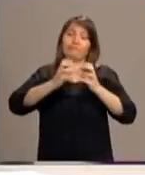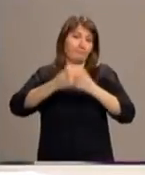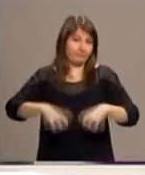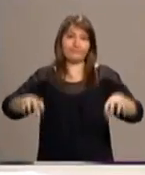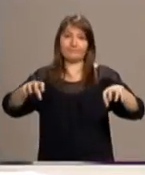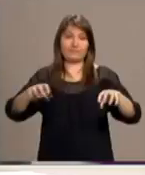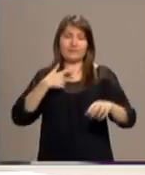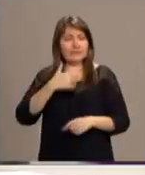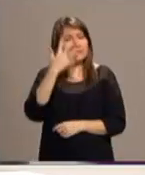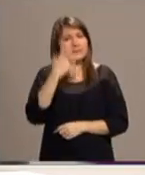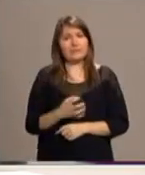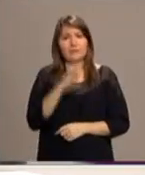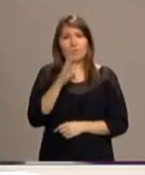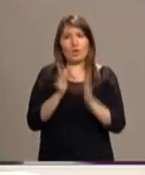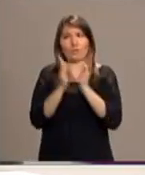Cristo.